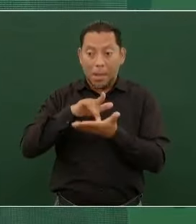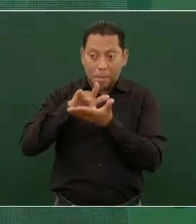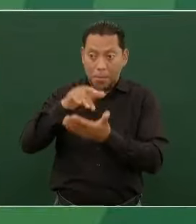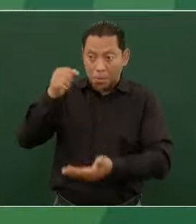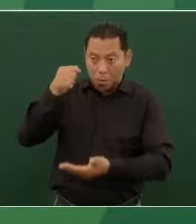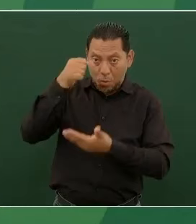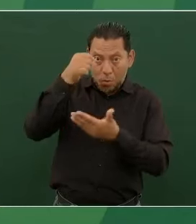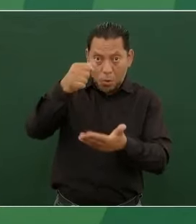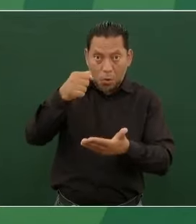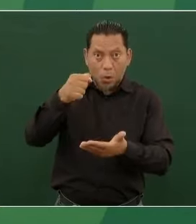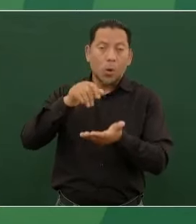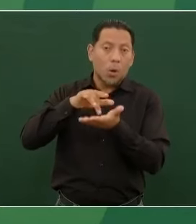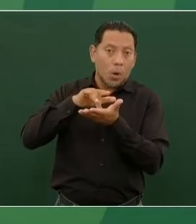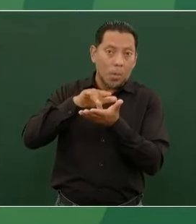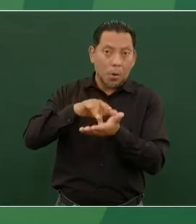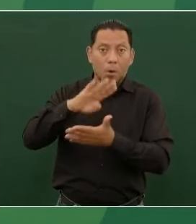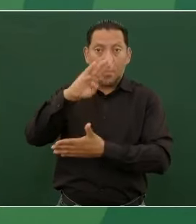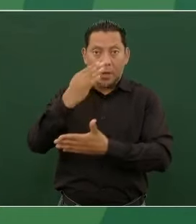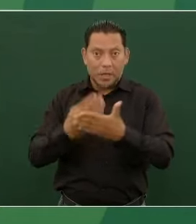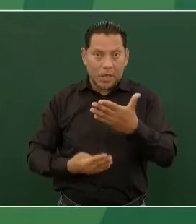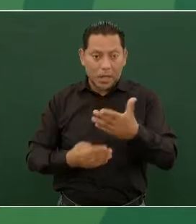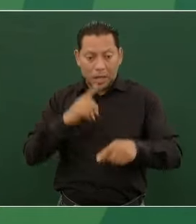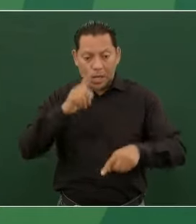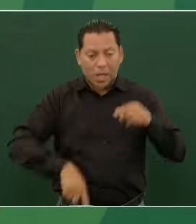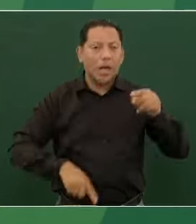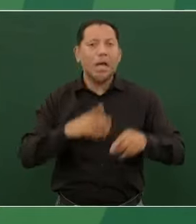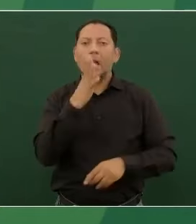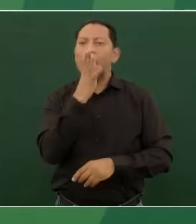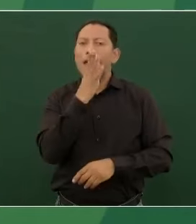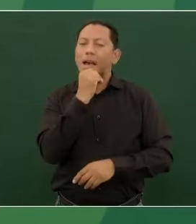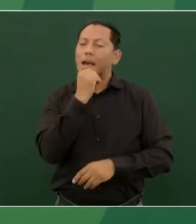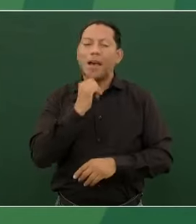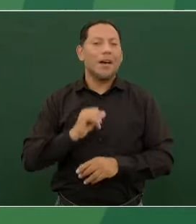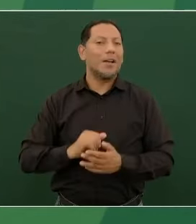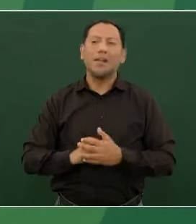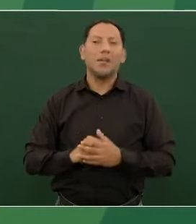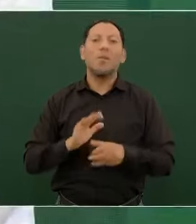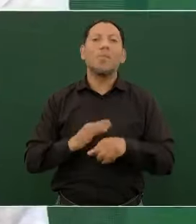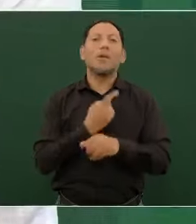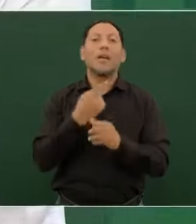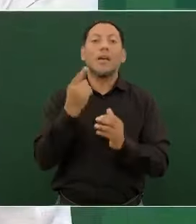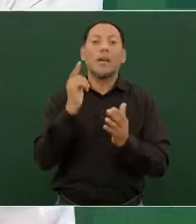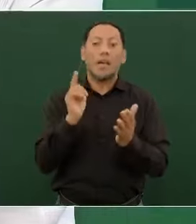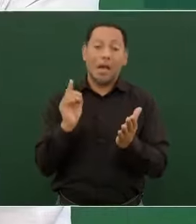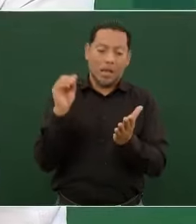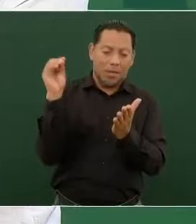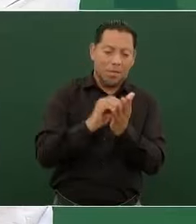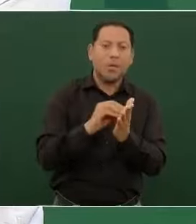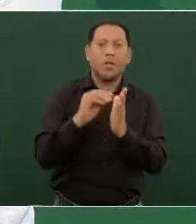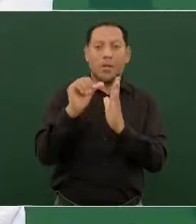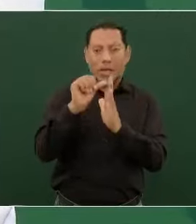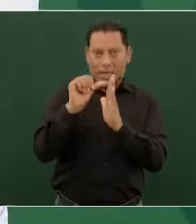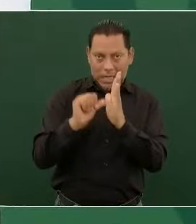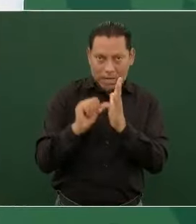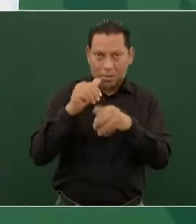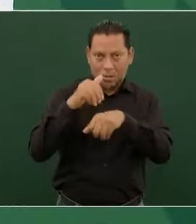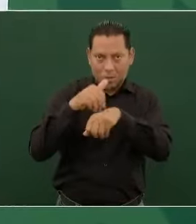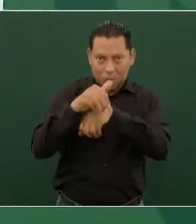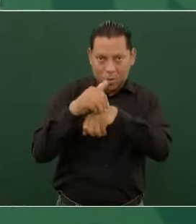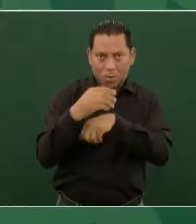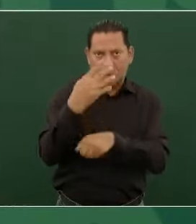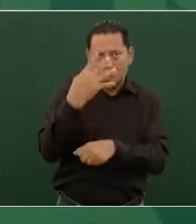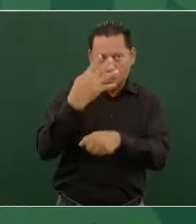porque ya están en el artículo cuarto de la